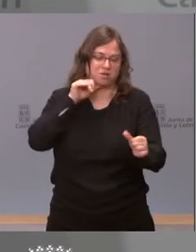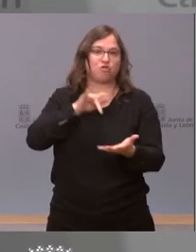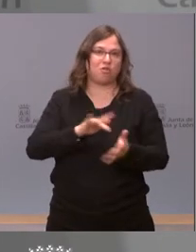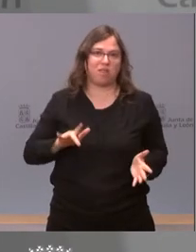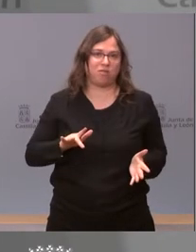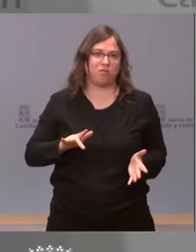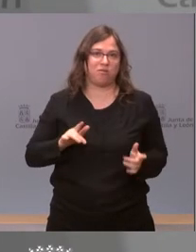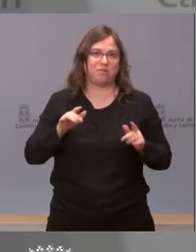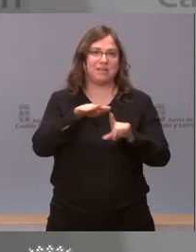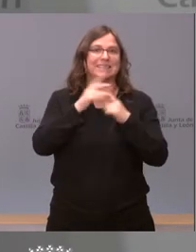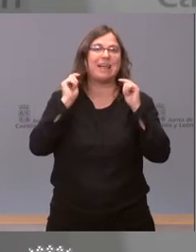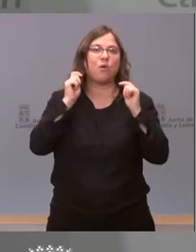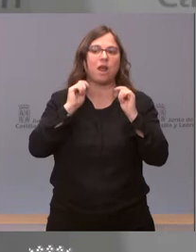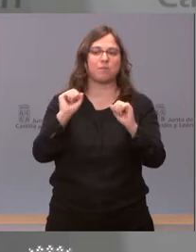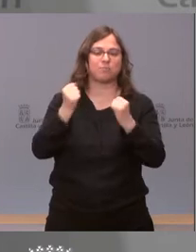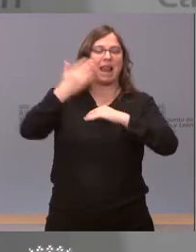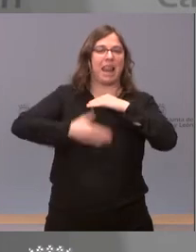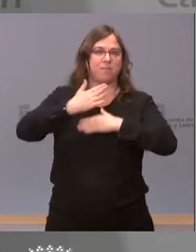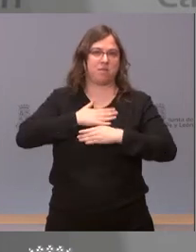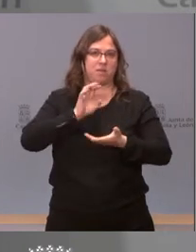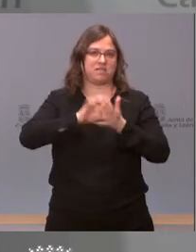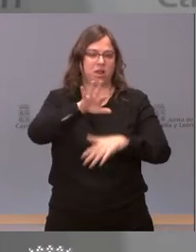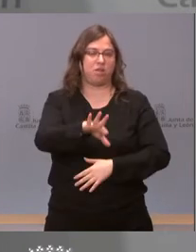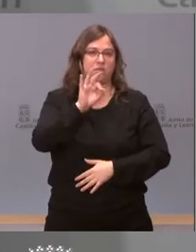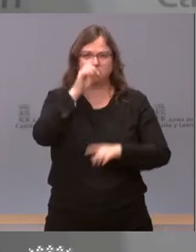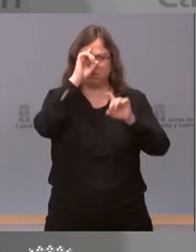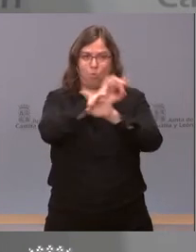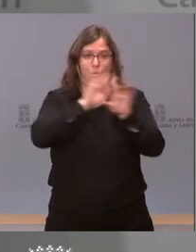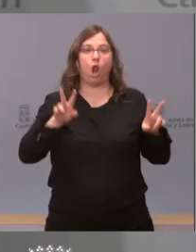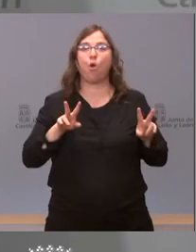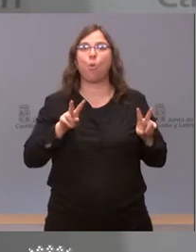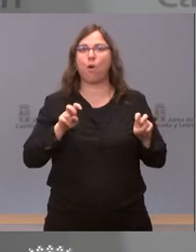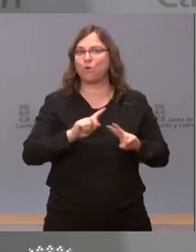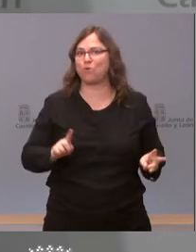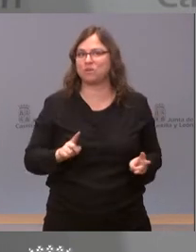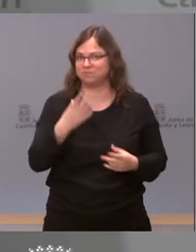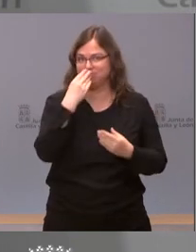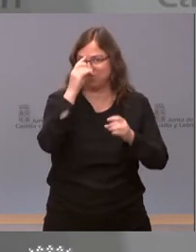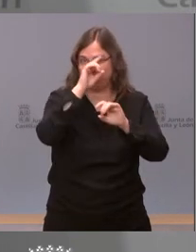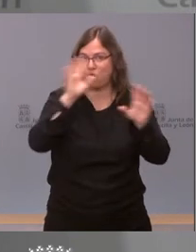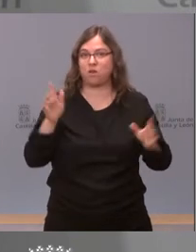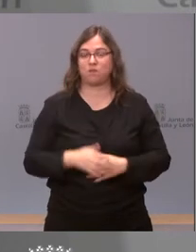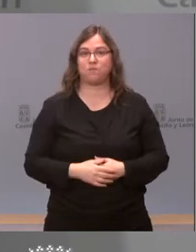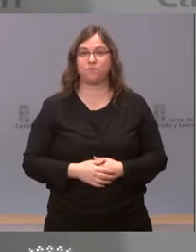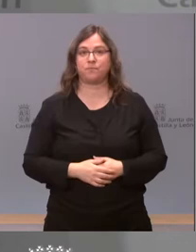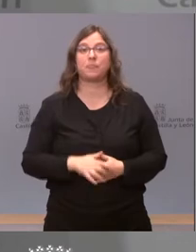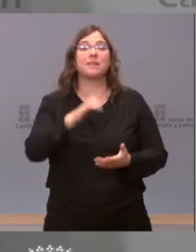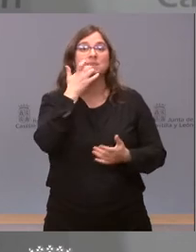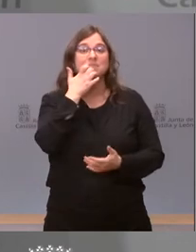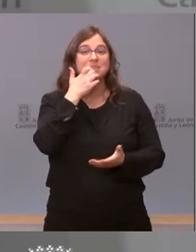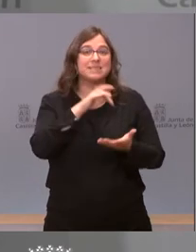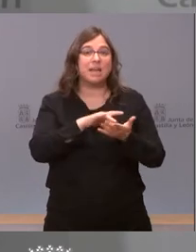Esto no es una novedad. Yo creo que está bastante claro a qué me refiero. Cuando el gobierno